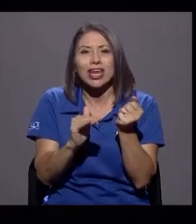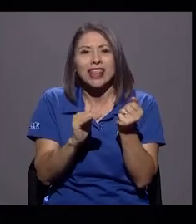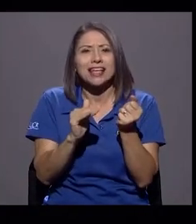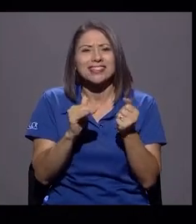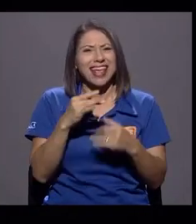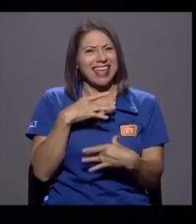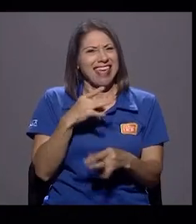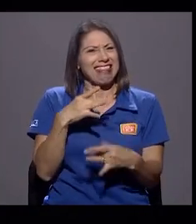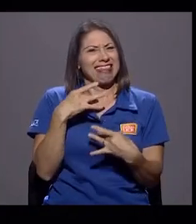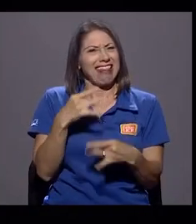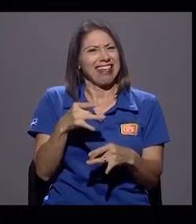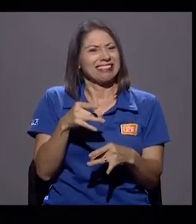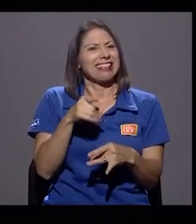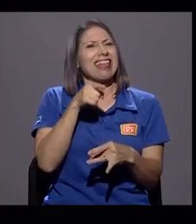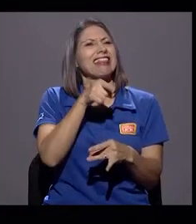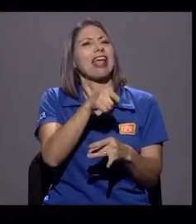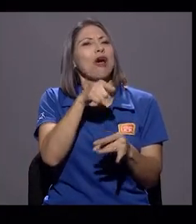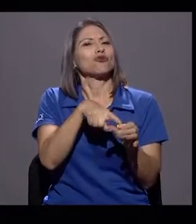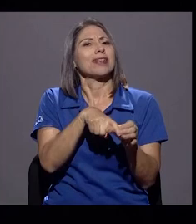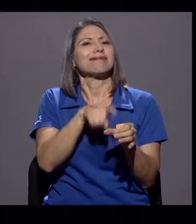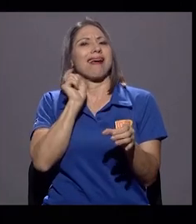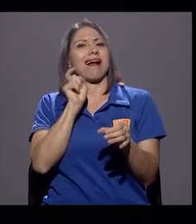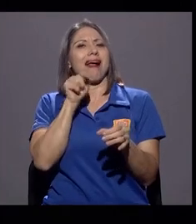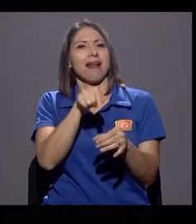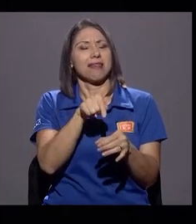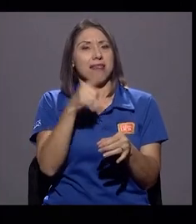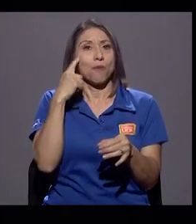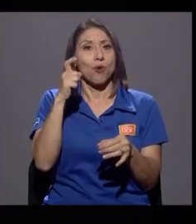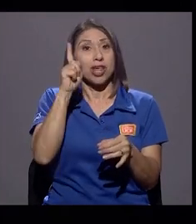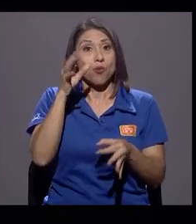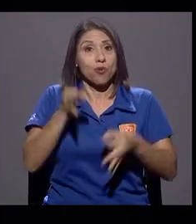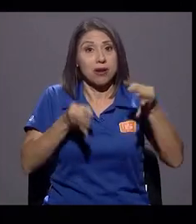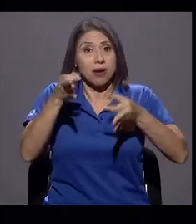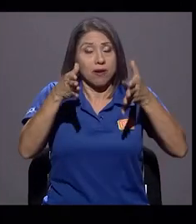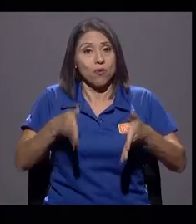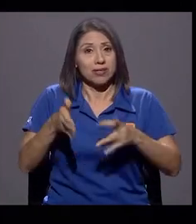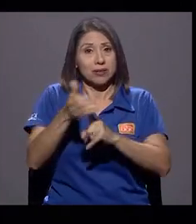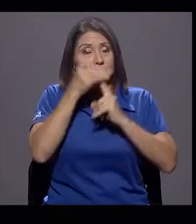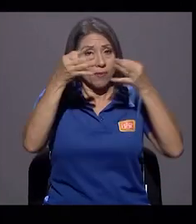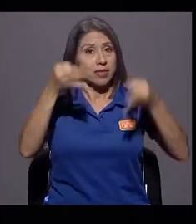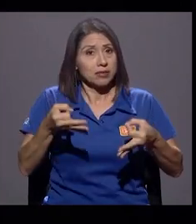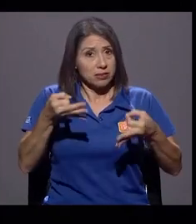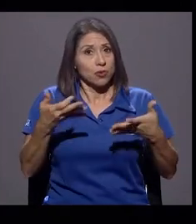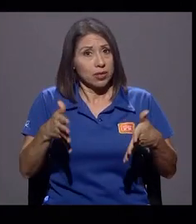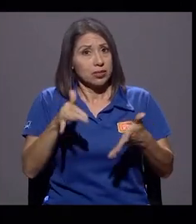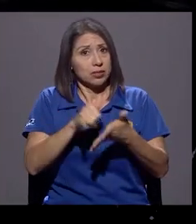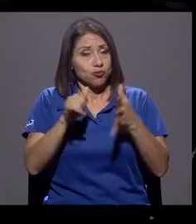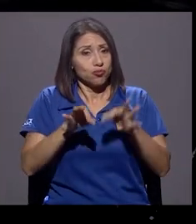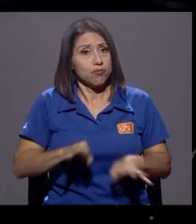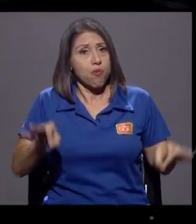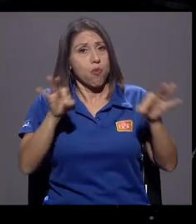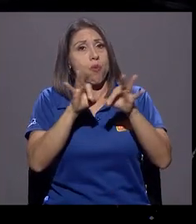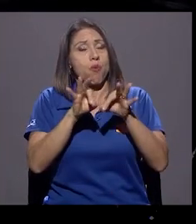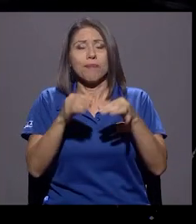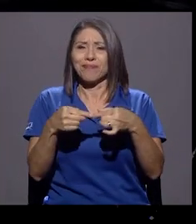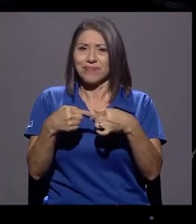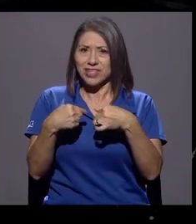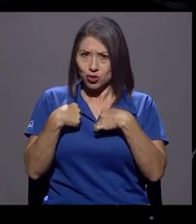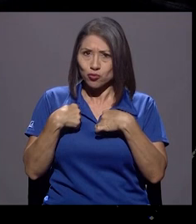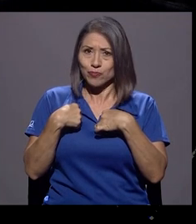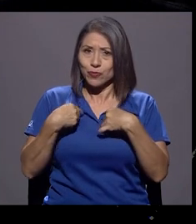de ese ecosistema a usted? Porque una jueza toma decisiones y eso es muy importante. Yo en el fondo